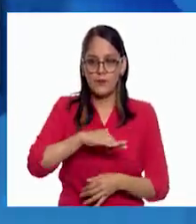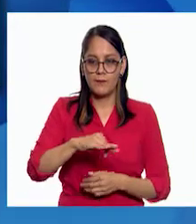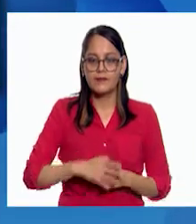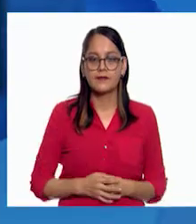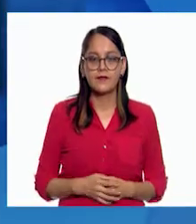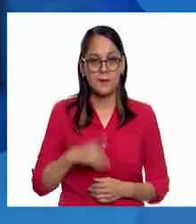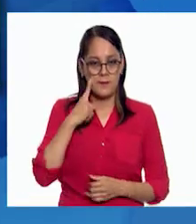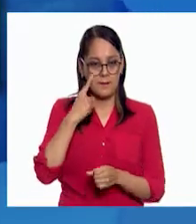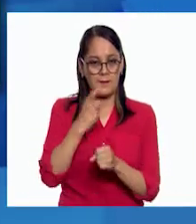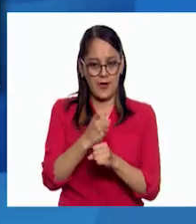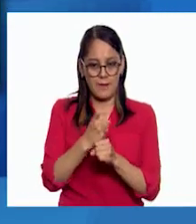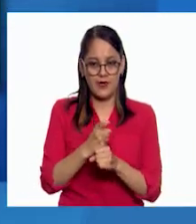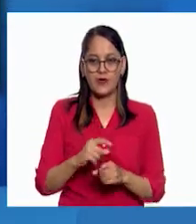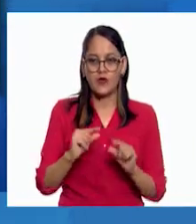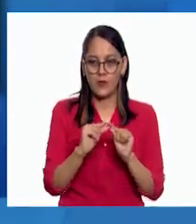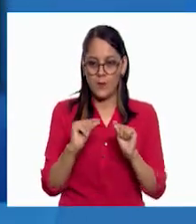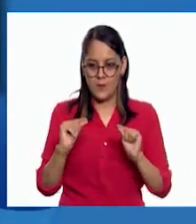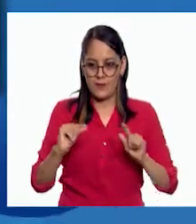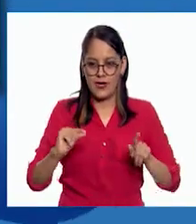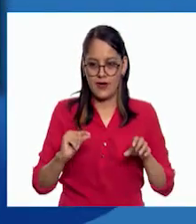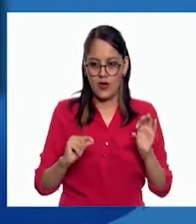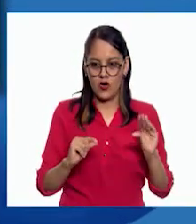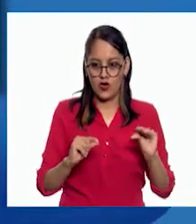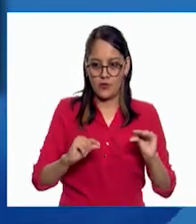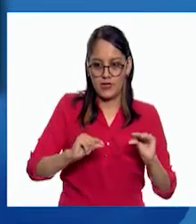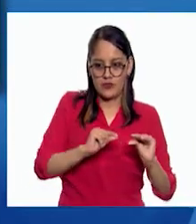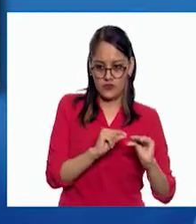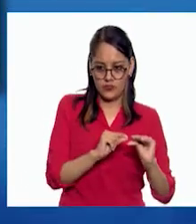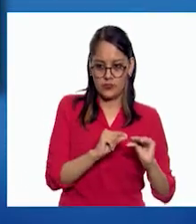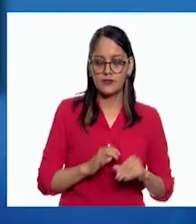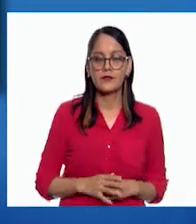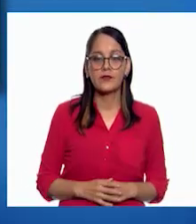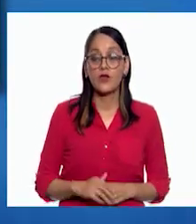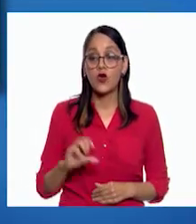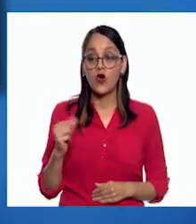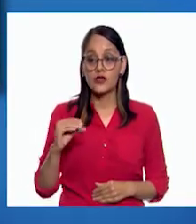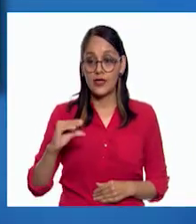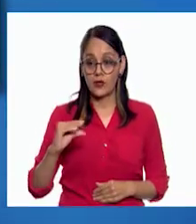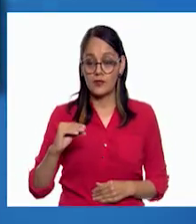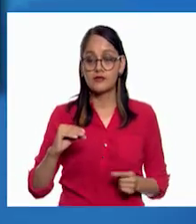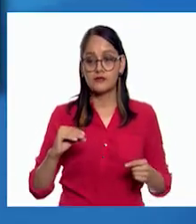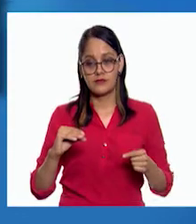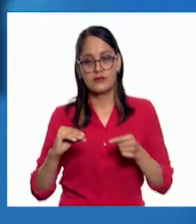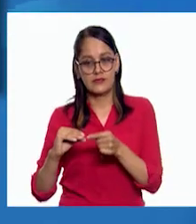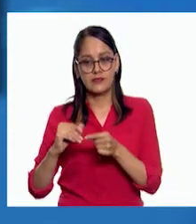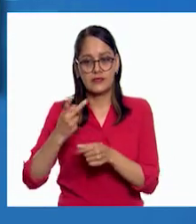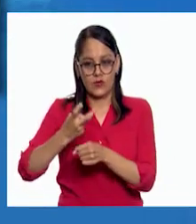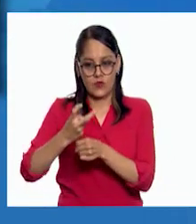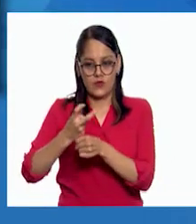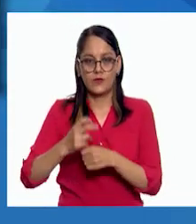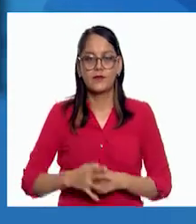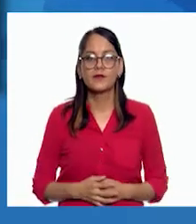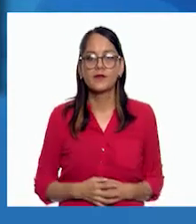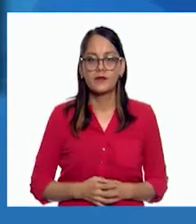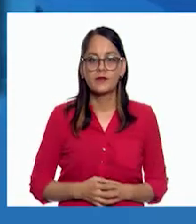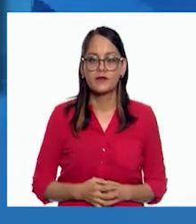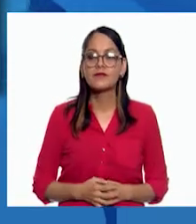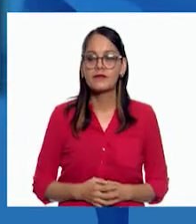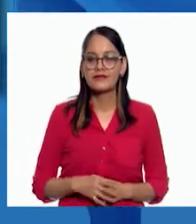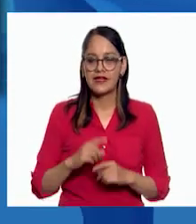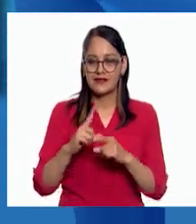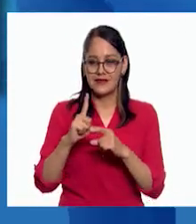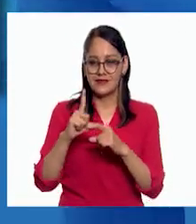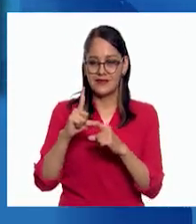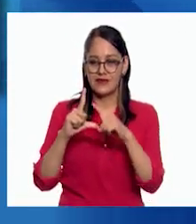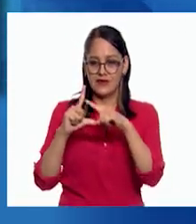por insertar uno de los palillos en una gomita. En el otro costado de la gomita, clavaré un segundo palillo en un ángulo de 90